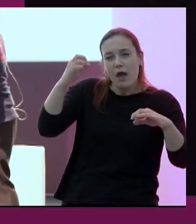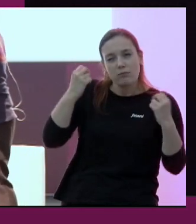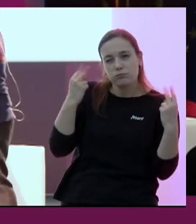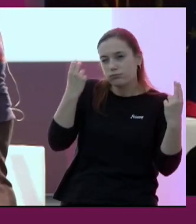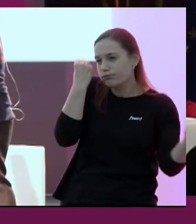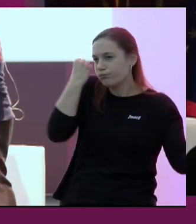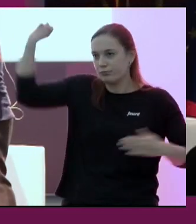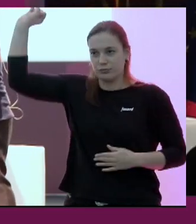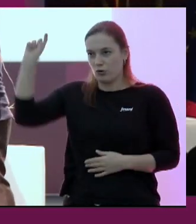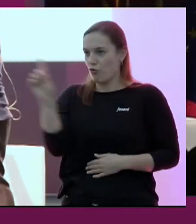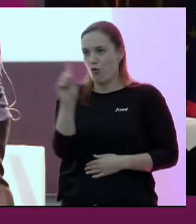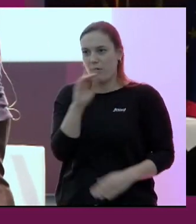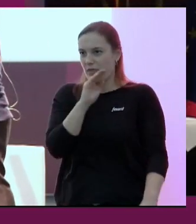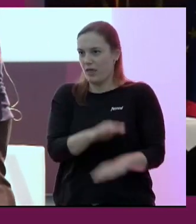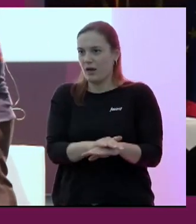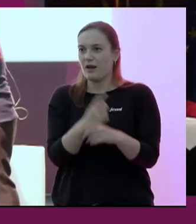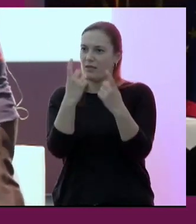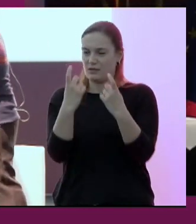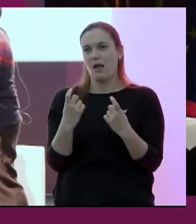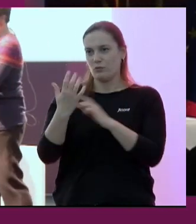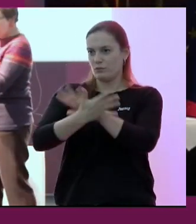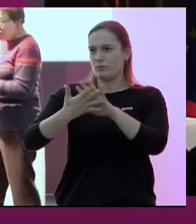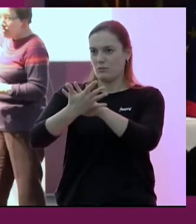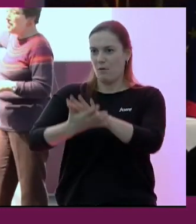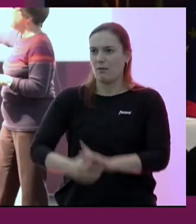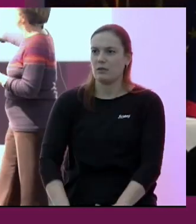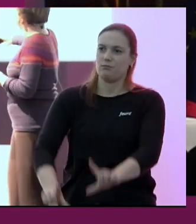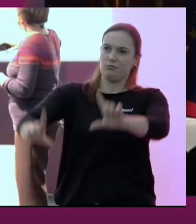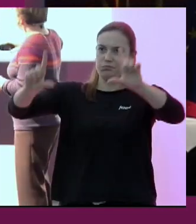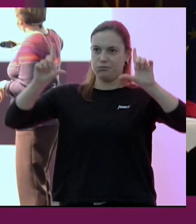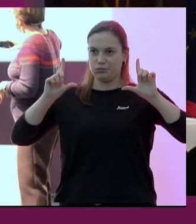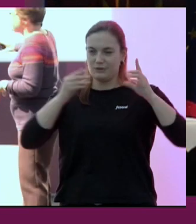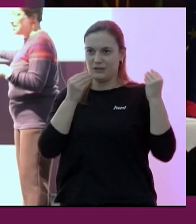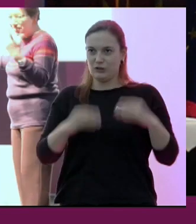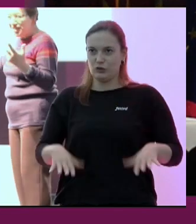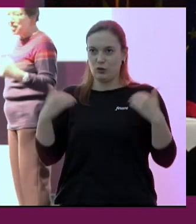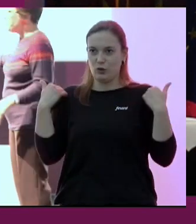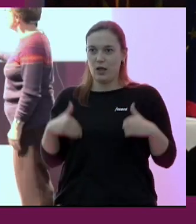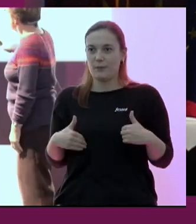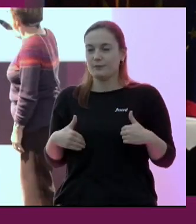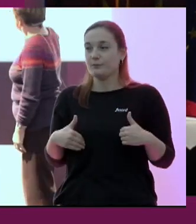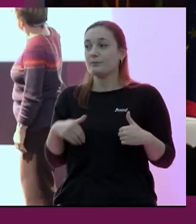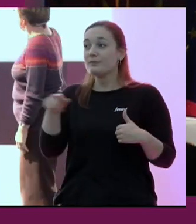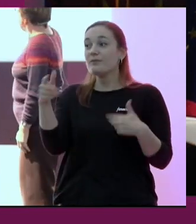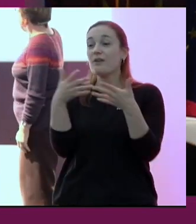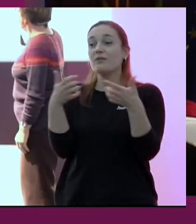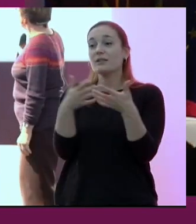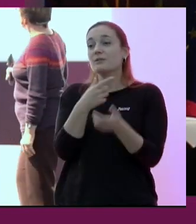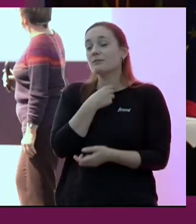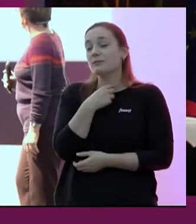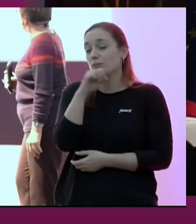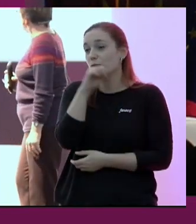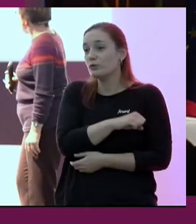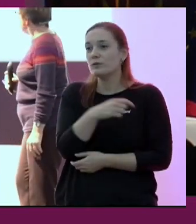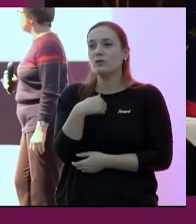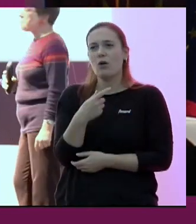necesitamos tomar la palabra y ser dueñas del relato. Como dice Adrienne Rich en esta frase que me gusta mucho, cada vez